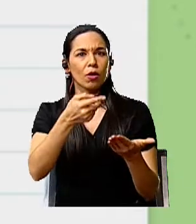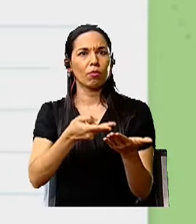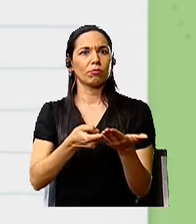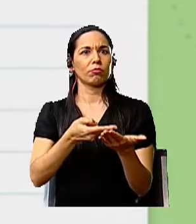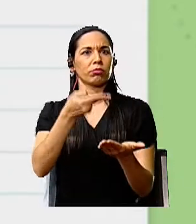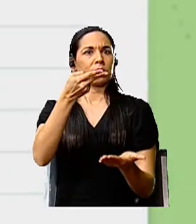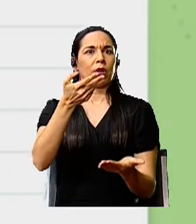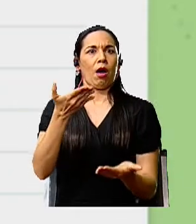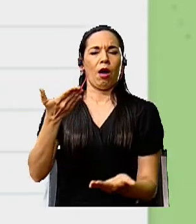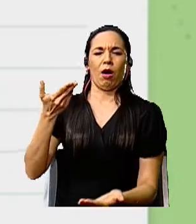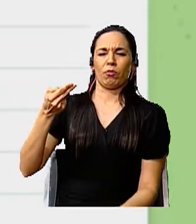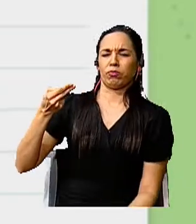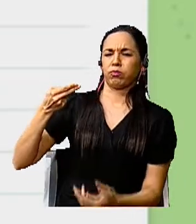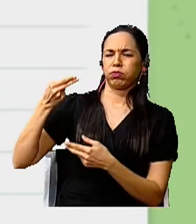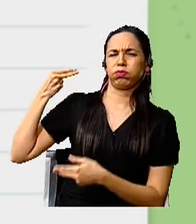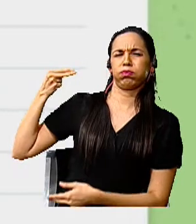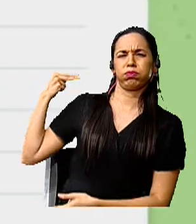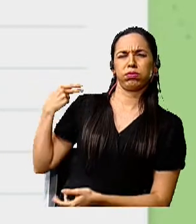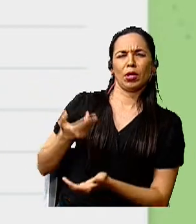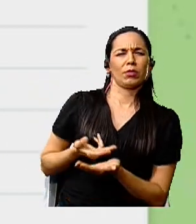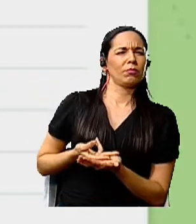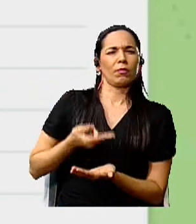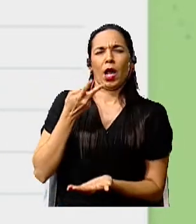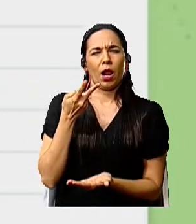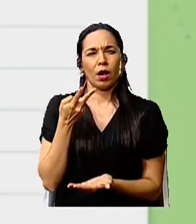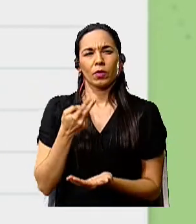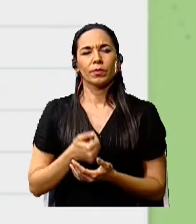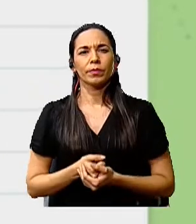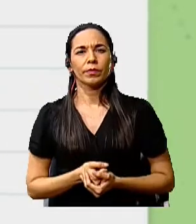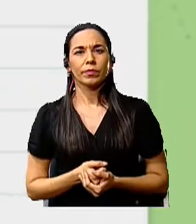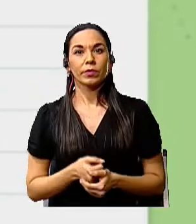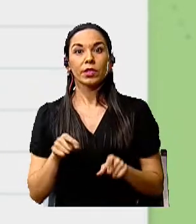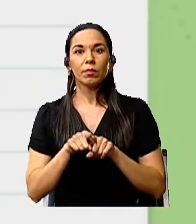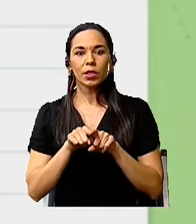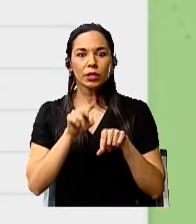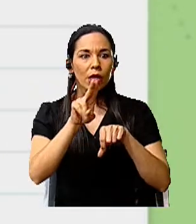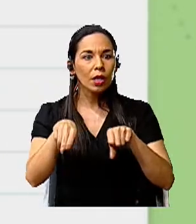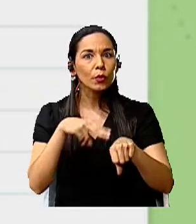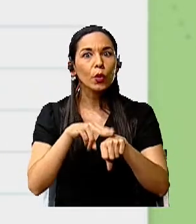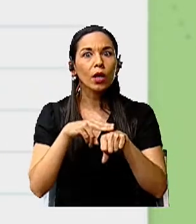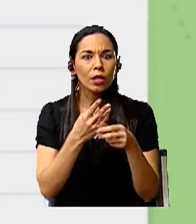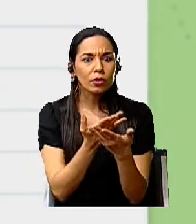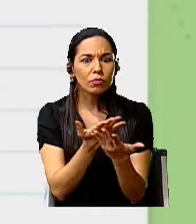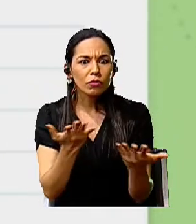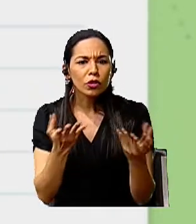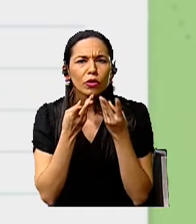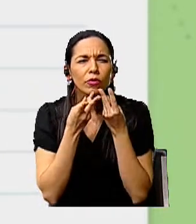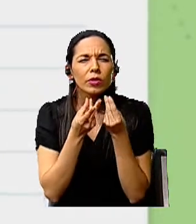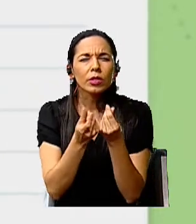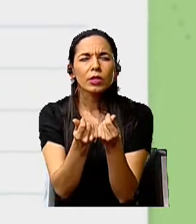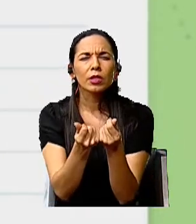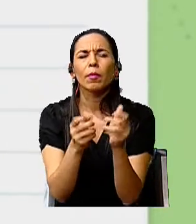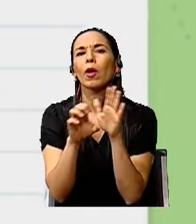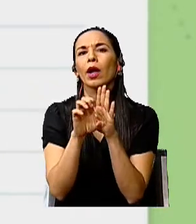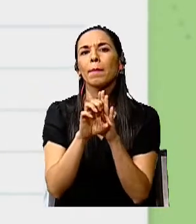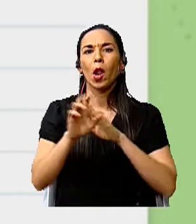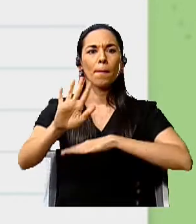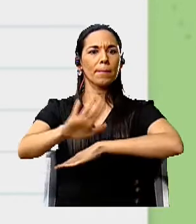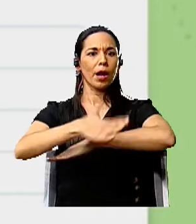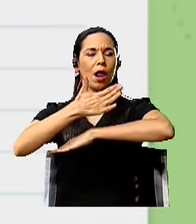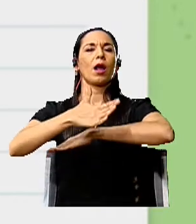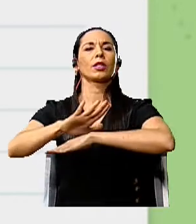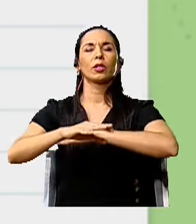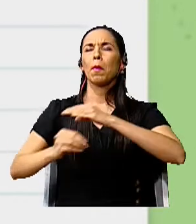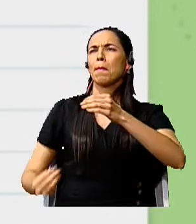histórico. También las riquezas naturales como playas, volcanes